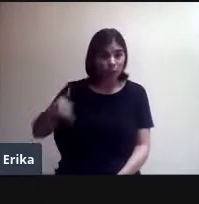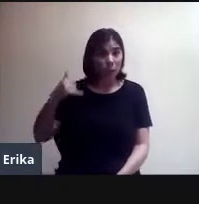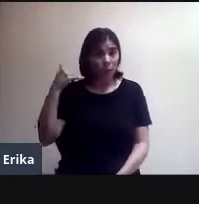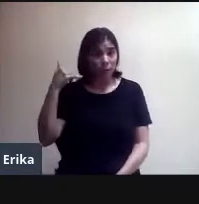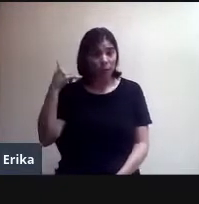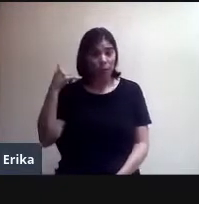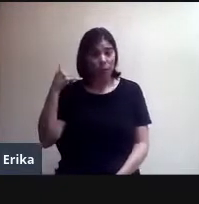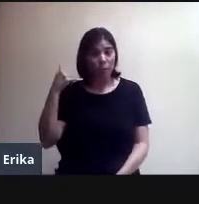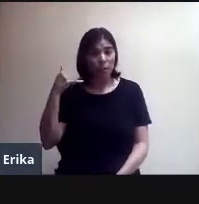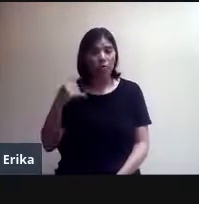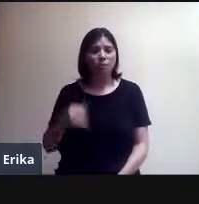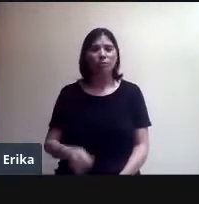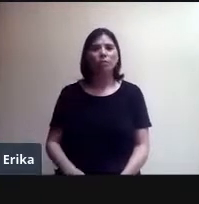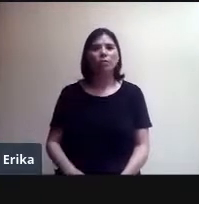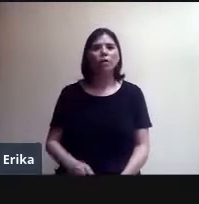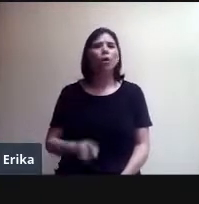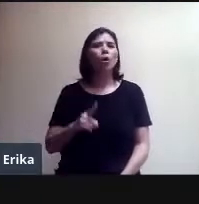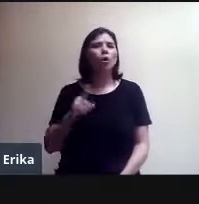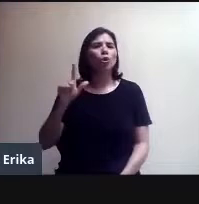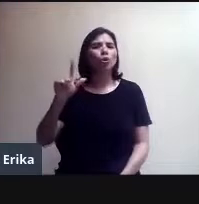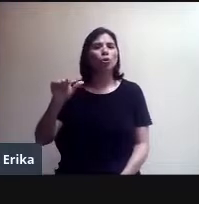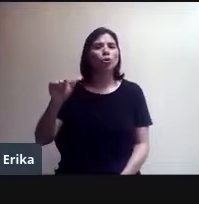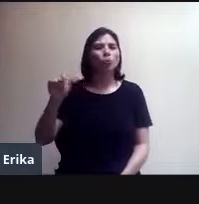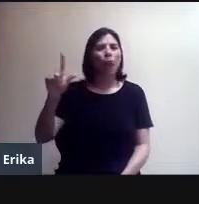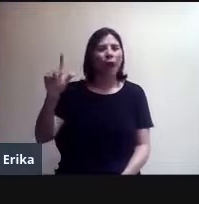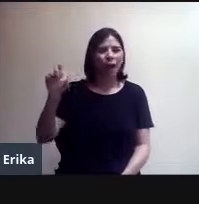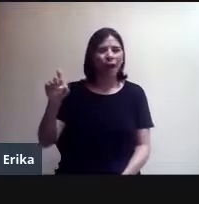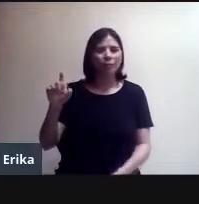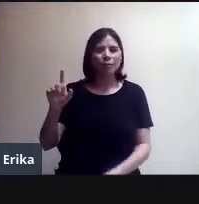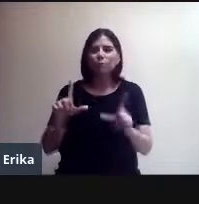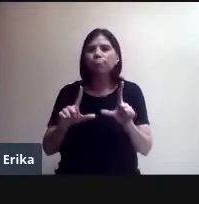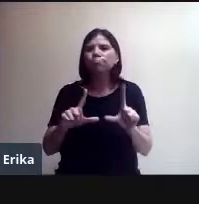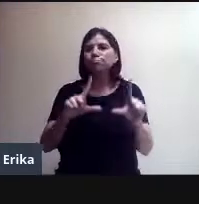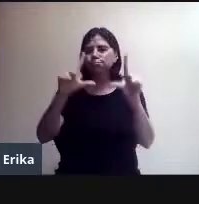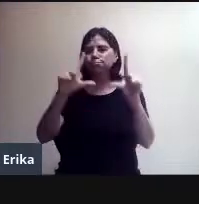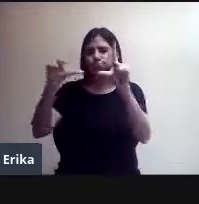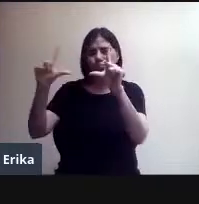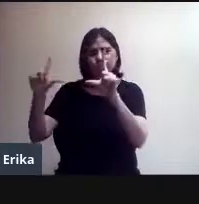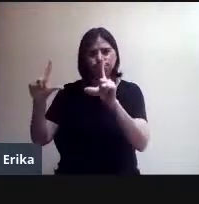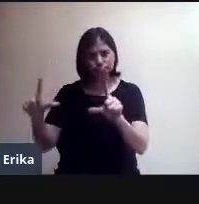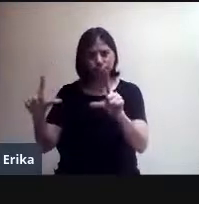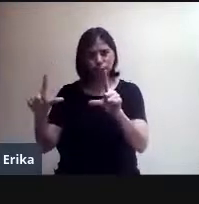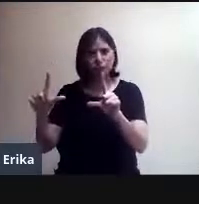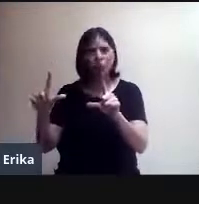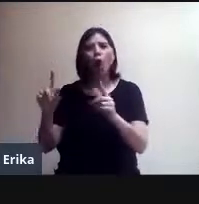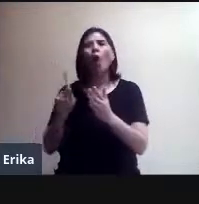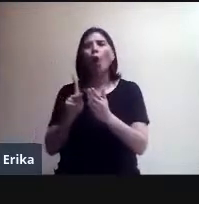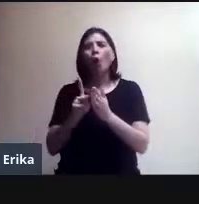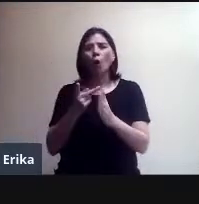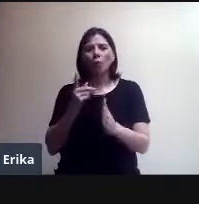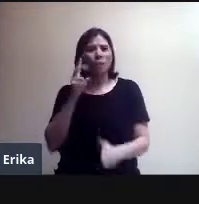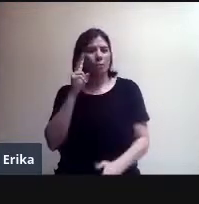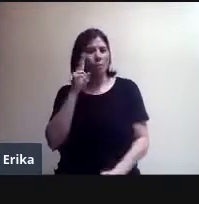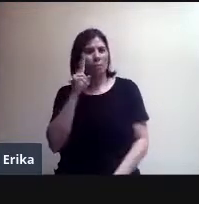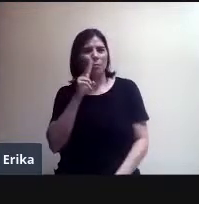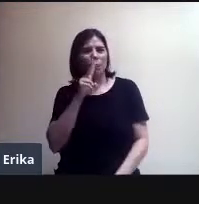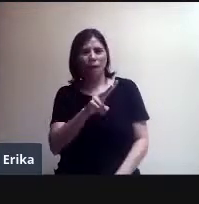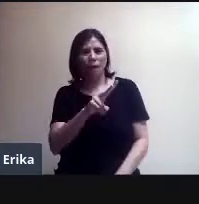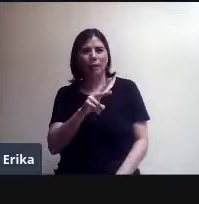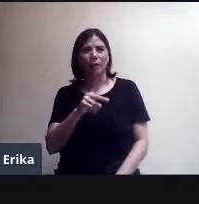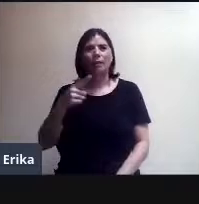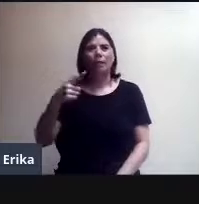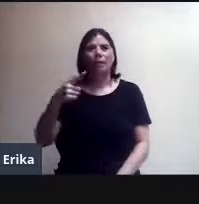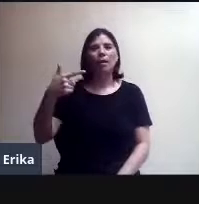inclusive, Ale, si puedes ir a esa lámina donde tenías todos los medios con los cuales podemos usar G Suite,